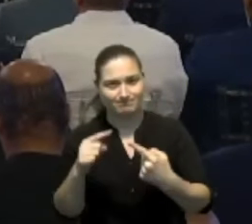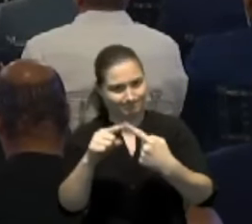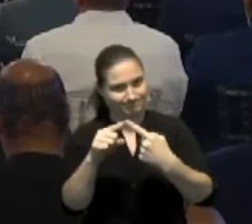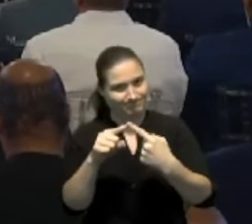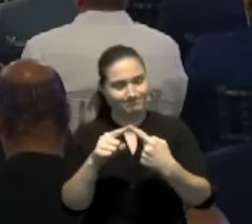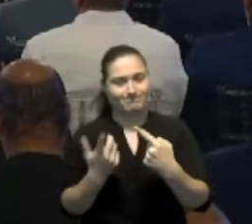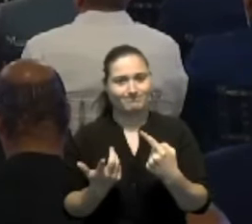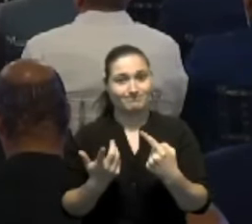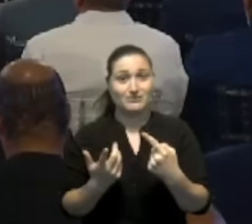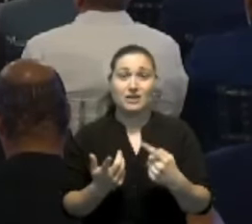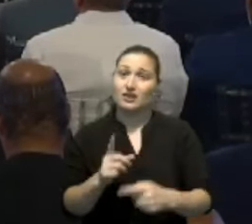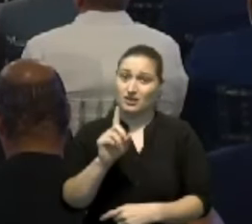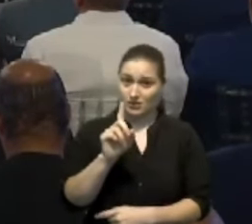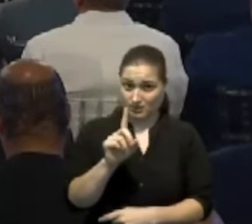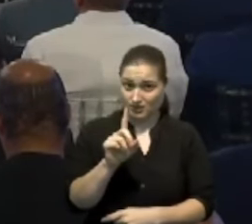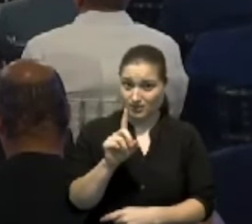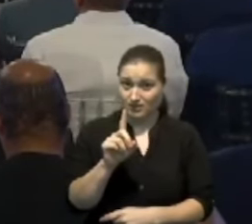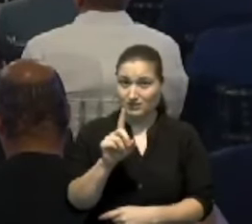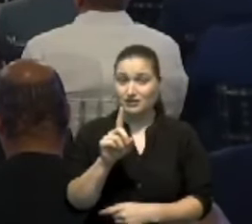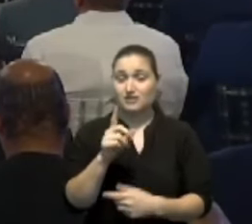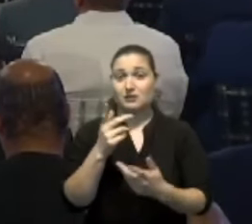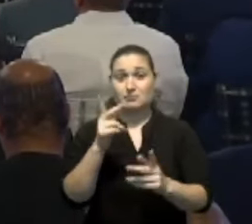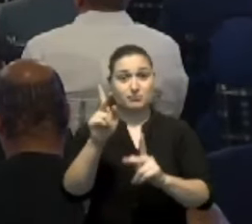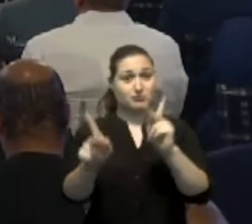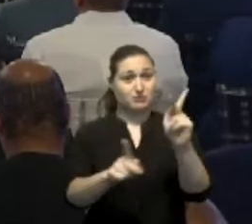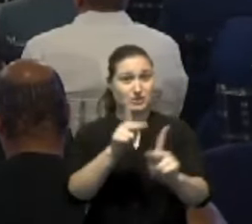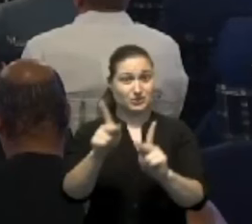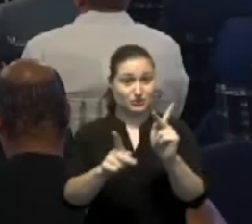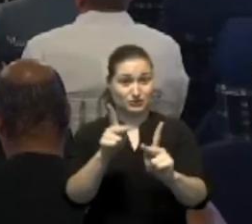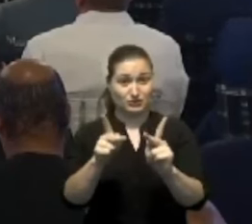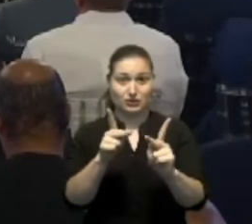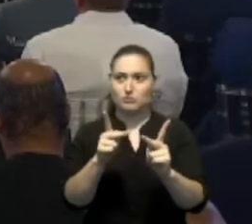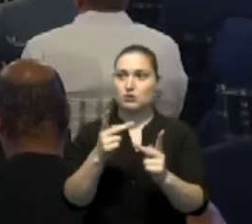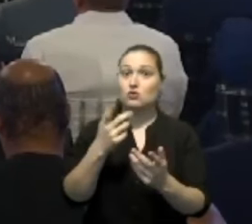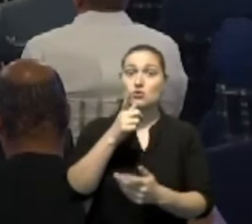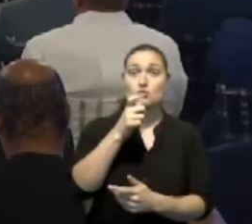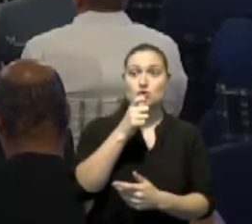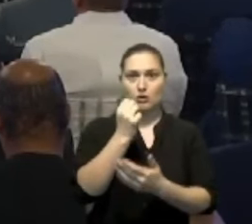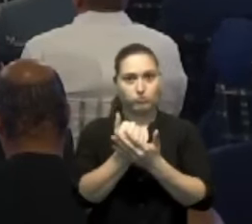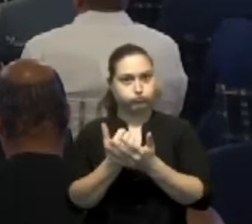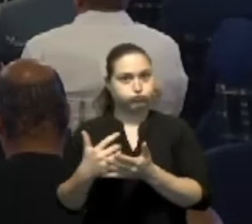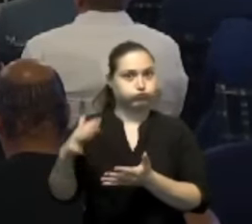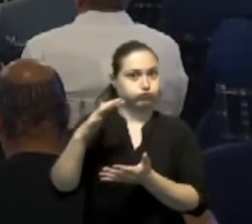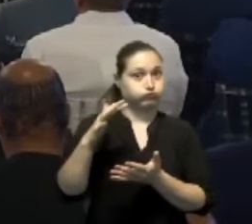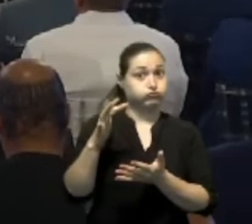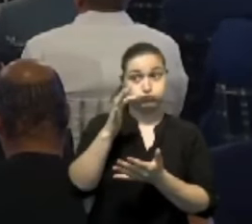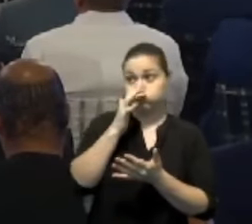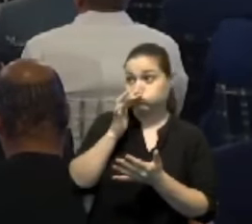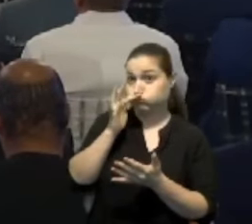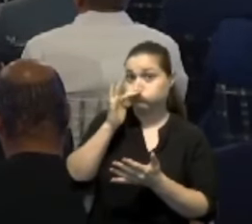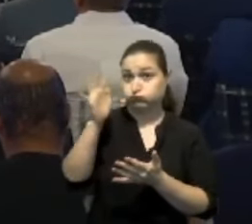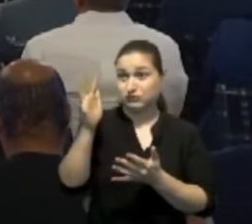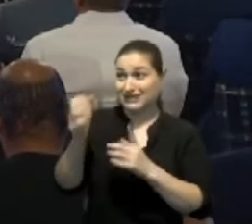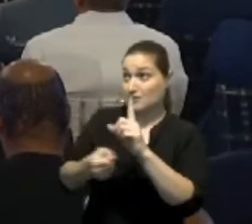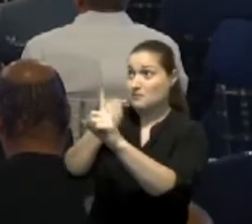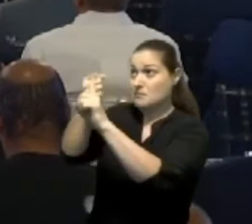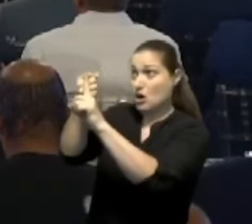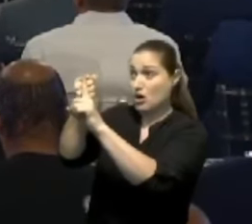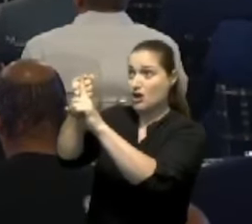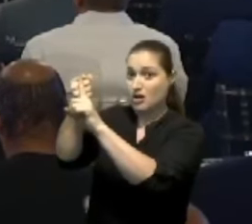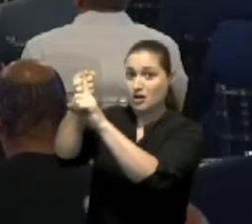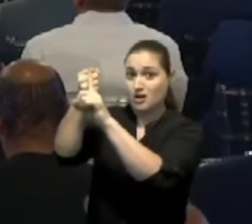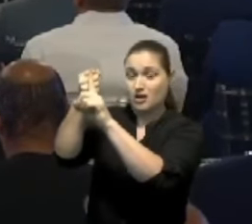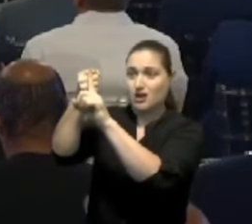de las medidas que impactan a la población de mayores ingresos pueden también tener efectos sobre las